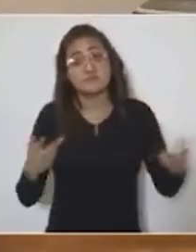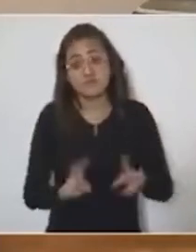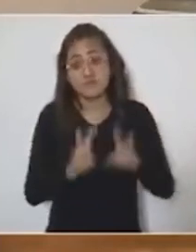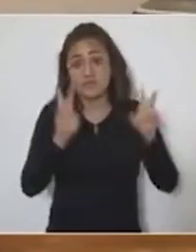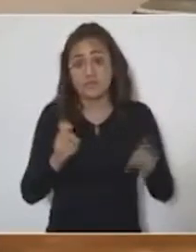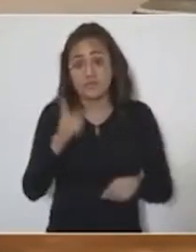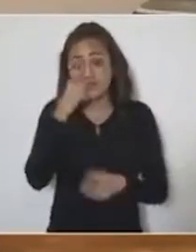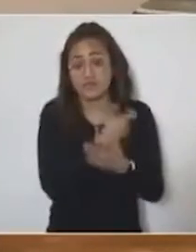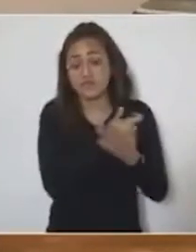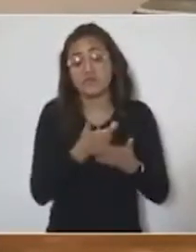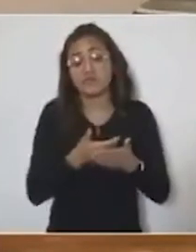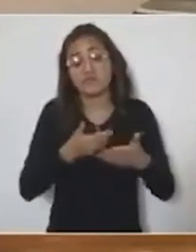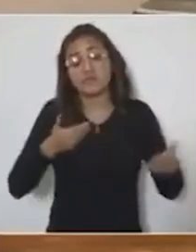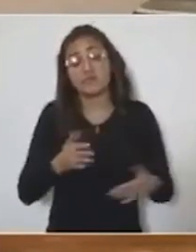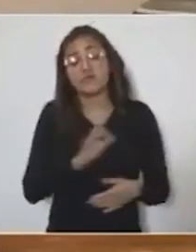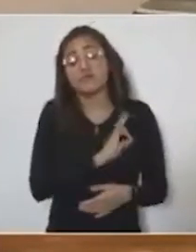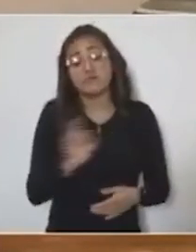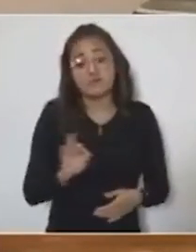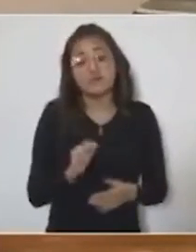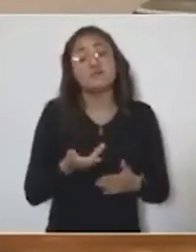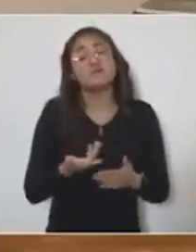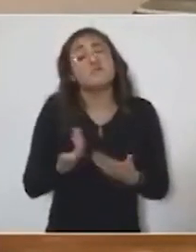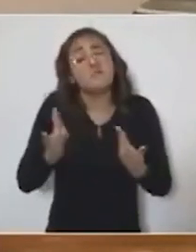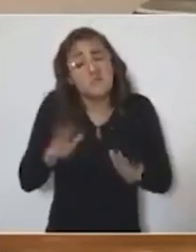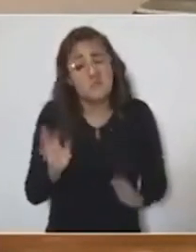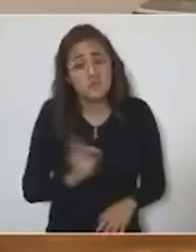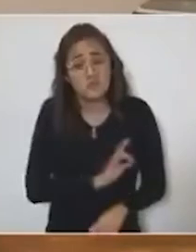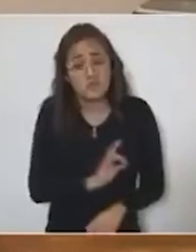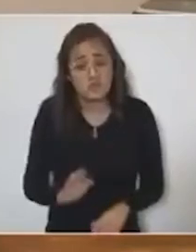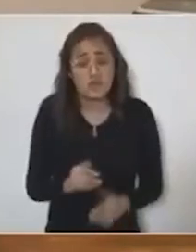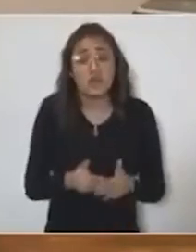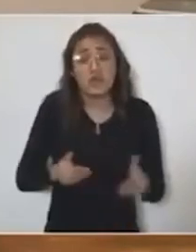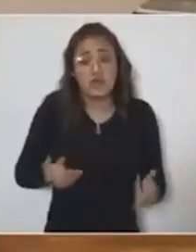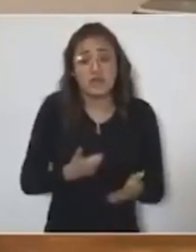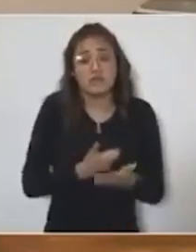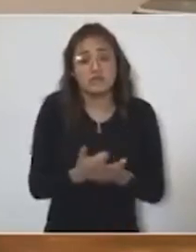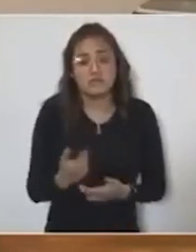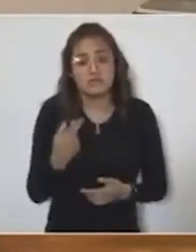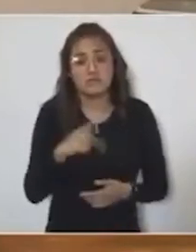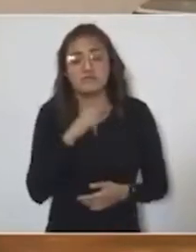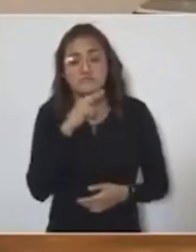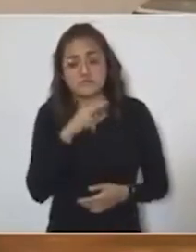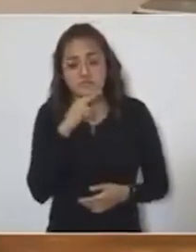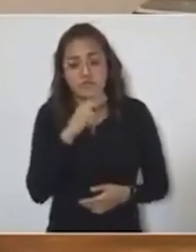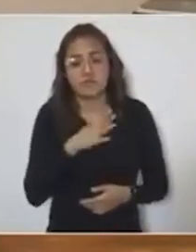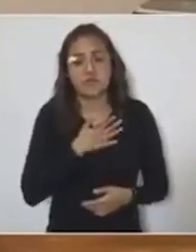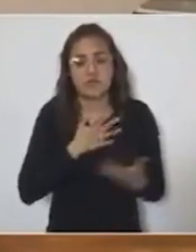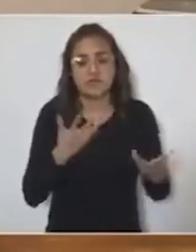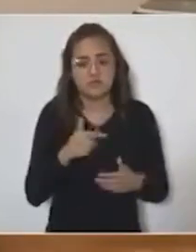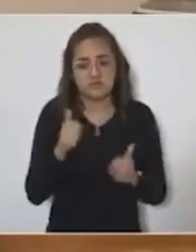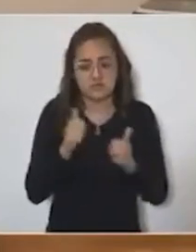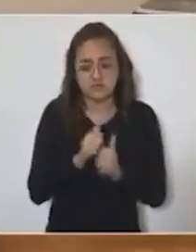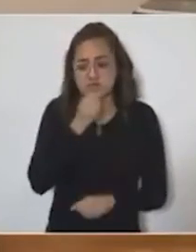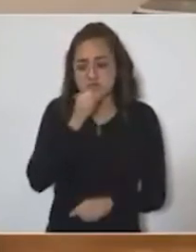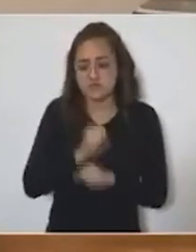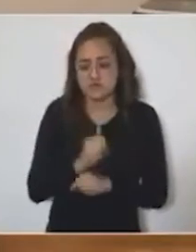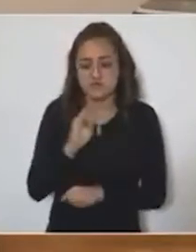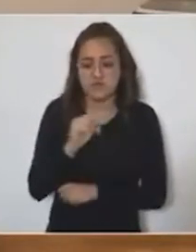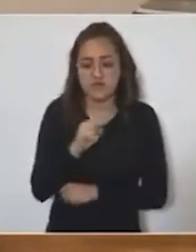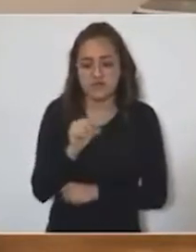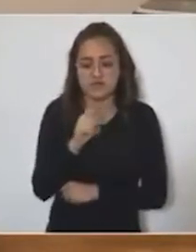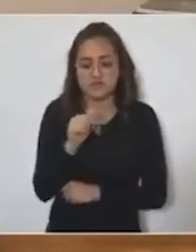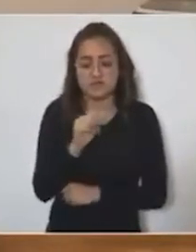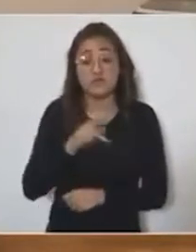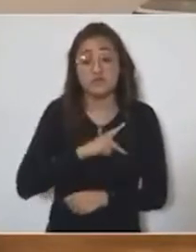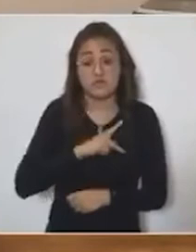tema del posible adelanto de Guinaldos. Y yo lo haré con la secretaria de Finanzas del